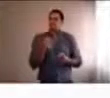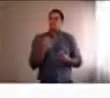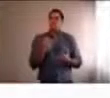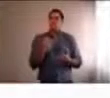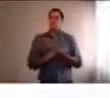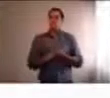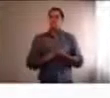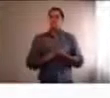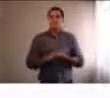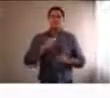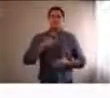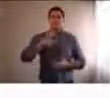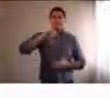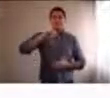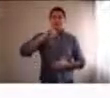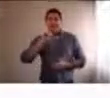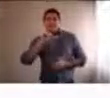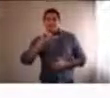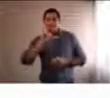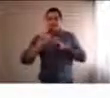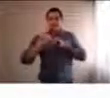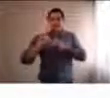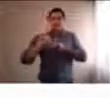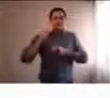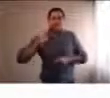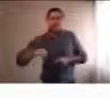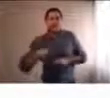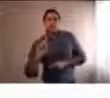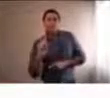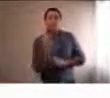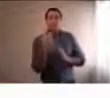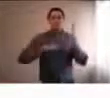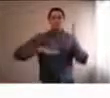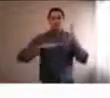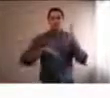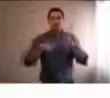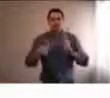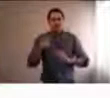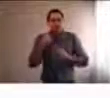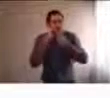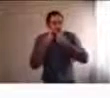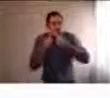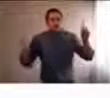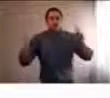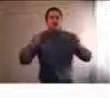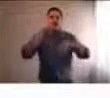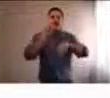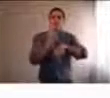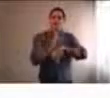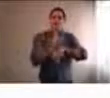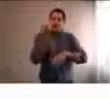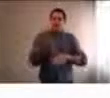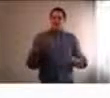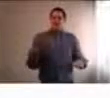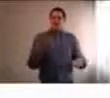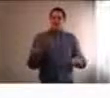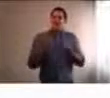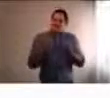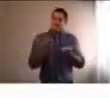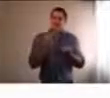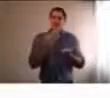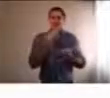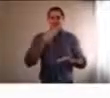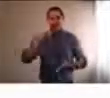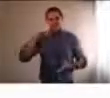y Emi no conoce prácticamente a su maestra. Y esto también implica cierta dificultad en el momento que tienen que